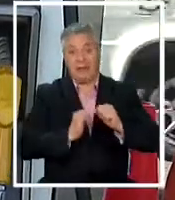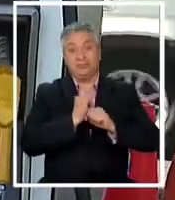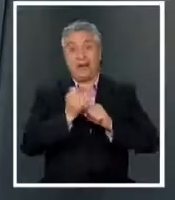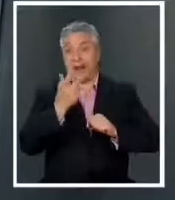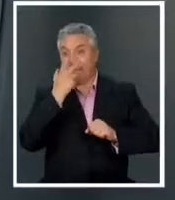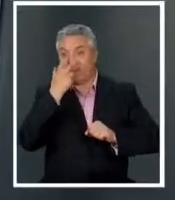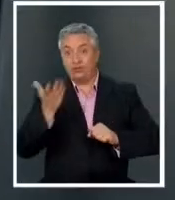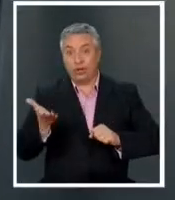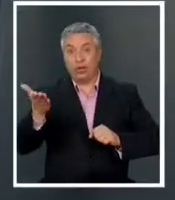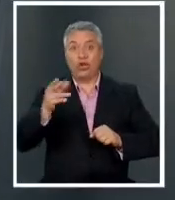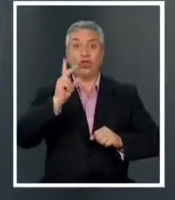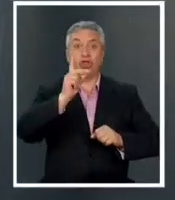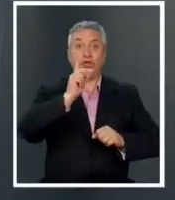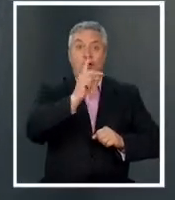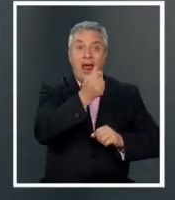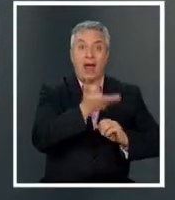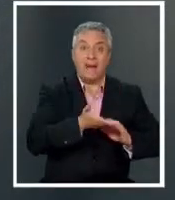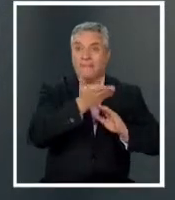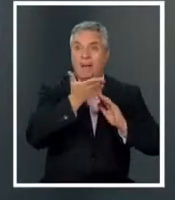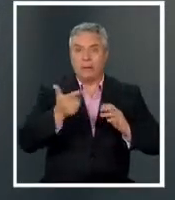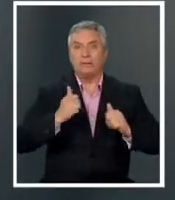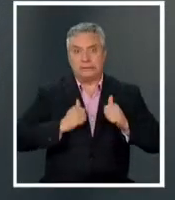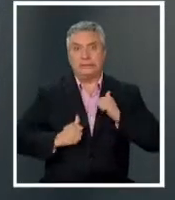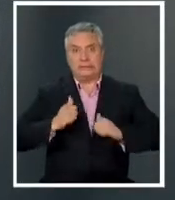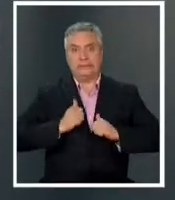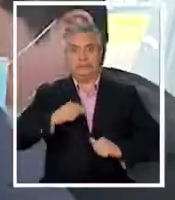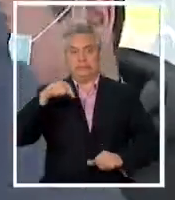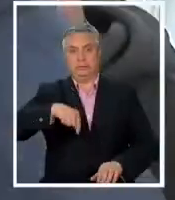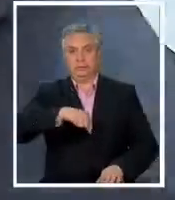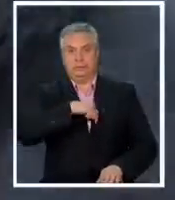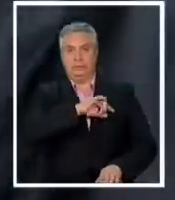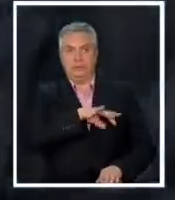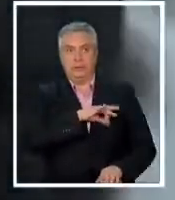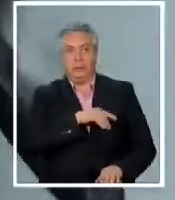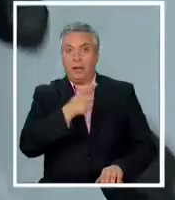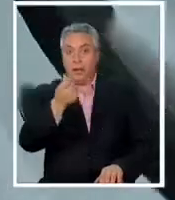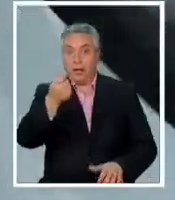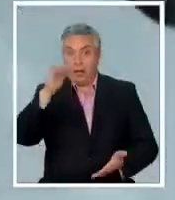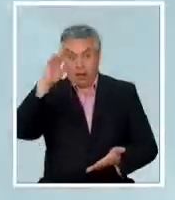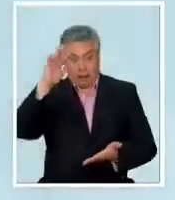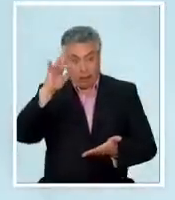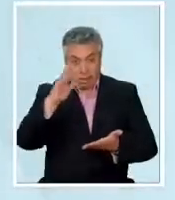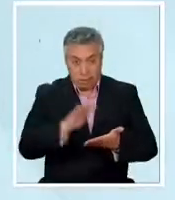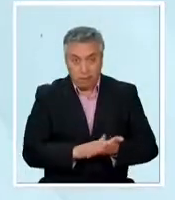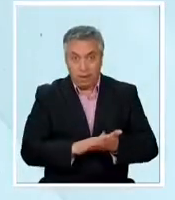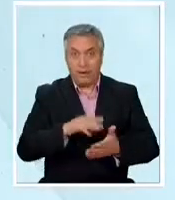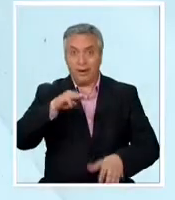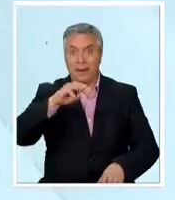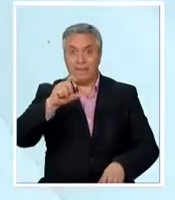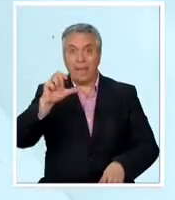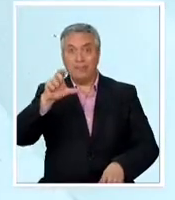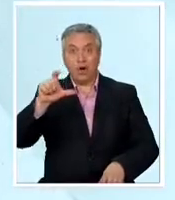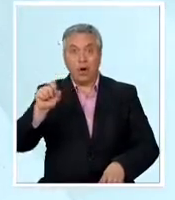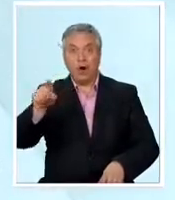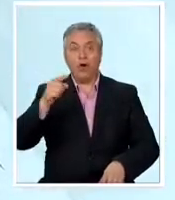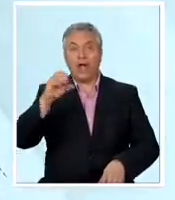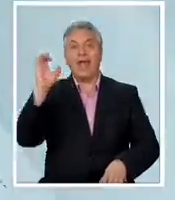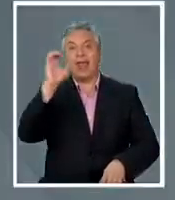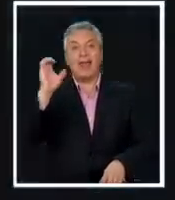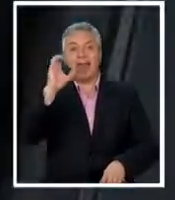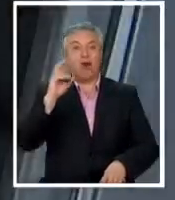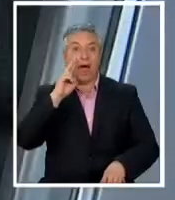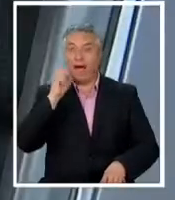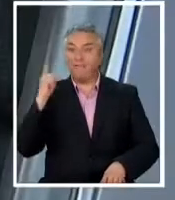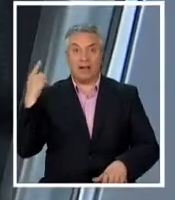alza del dólar golpean fuerte a nuestro país a tal punto que ya se acabó el dinero adicionado al MEPCO en enero y en abril.